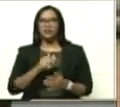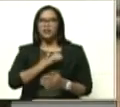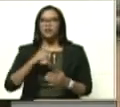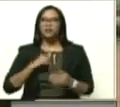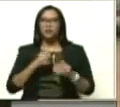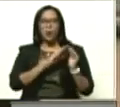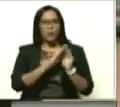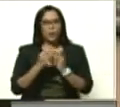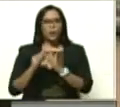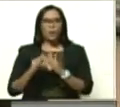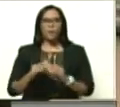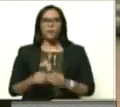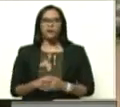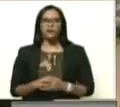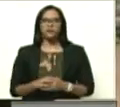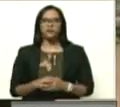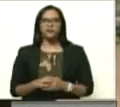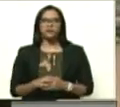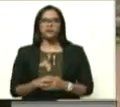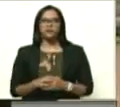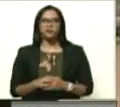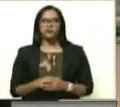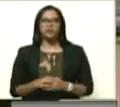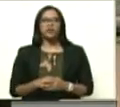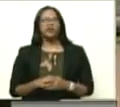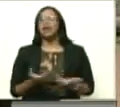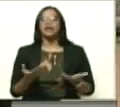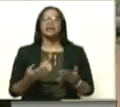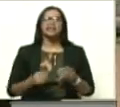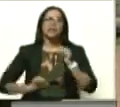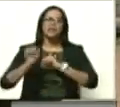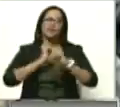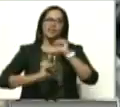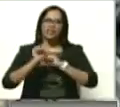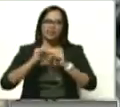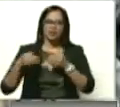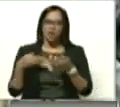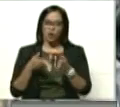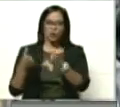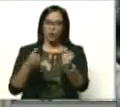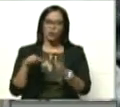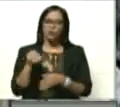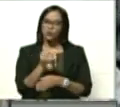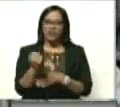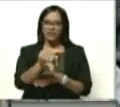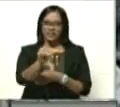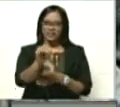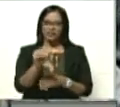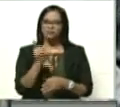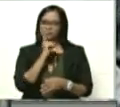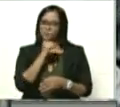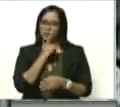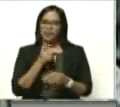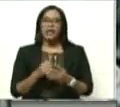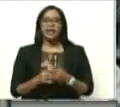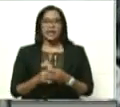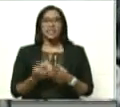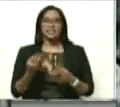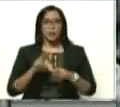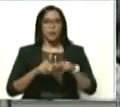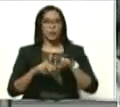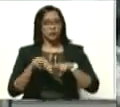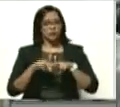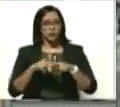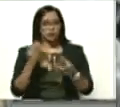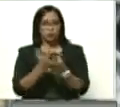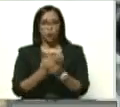corrural golpes de timón de la vertiente Culebrilla. Estamos constituidos, como les dije, por los